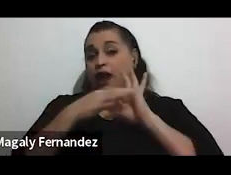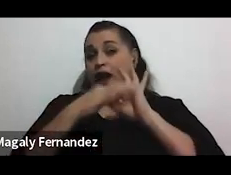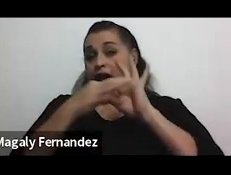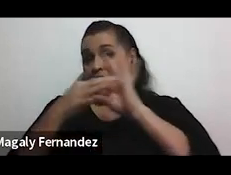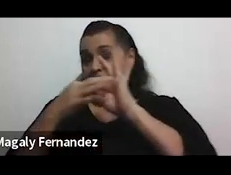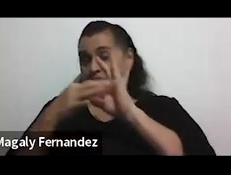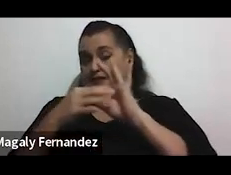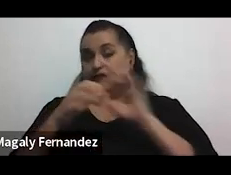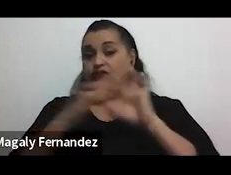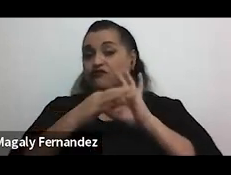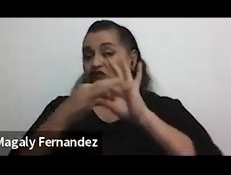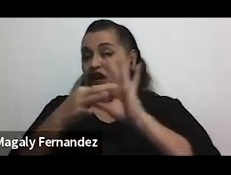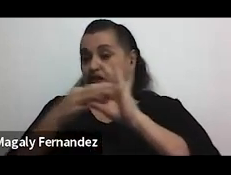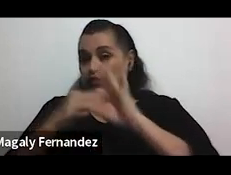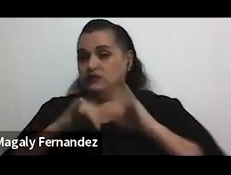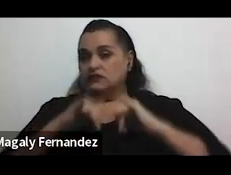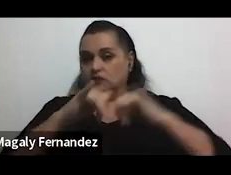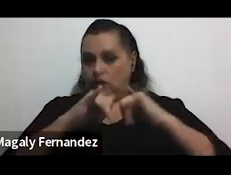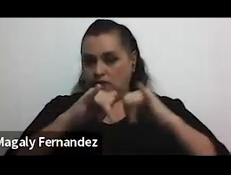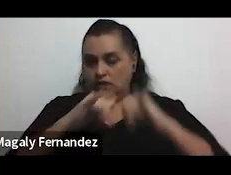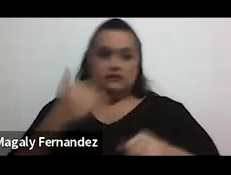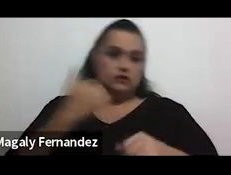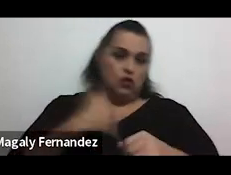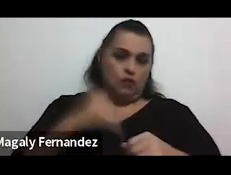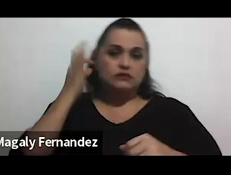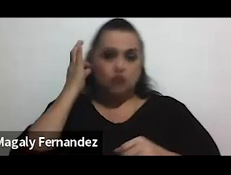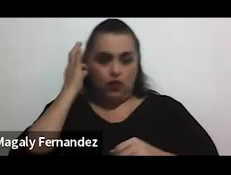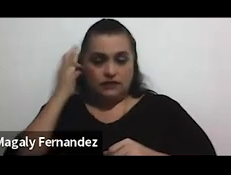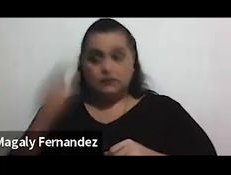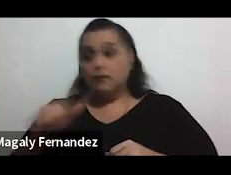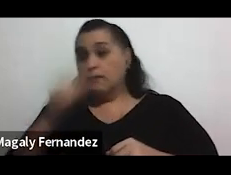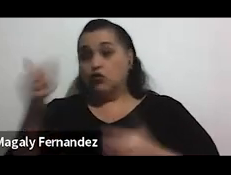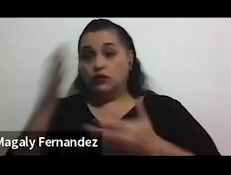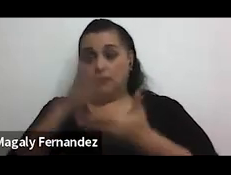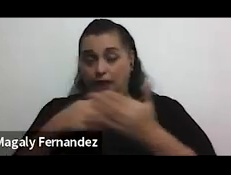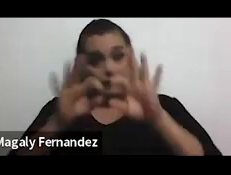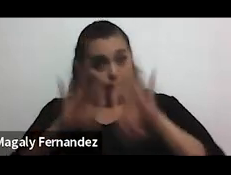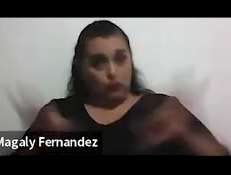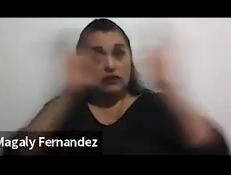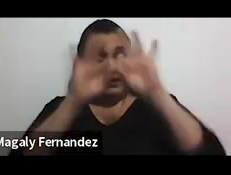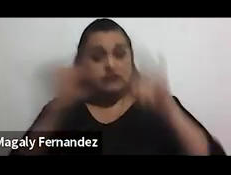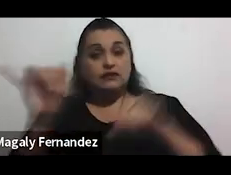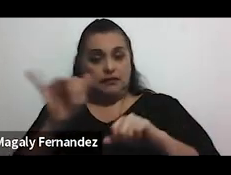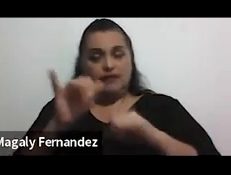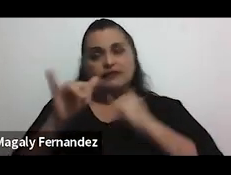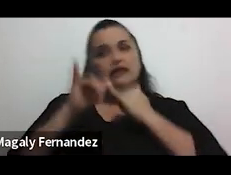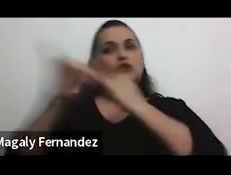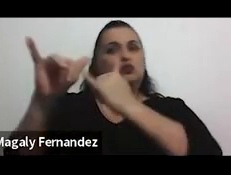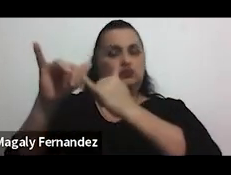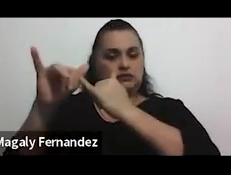igualitarias entre hombres y por otro lado y no menos importante la denuncia